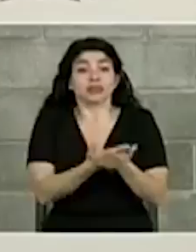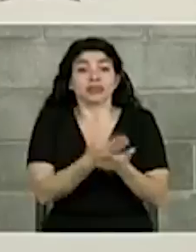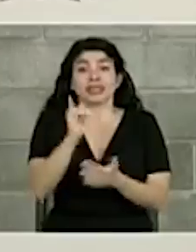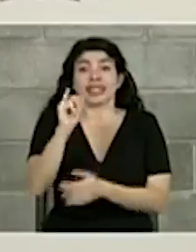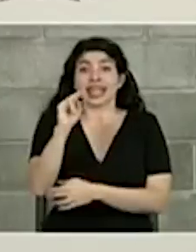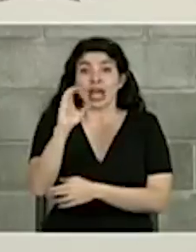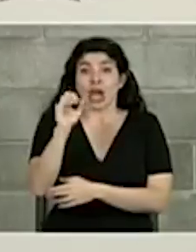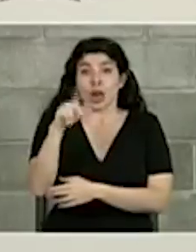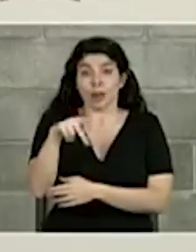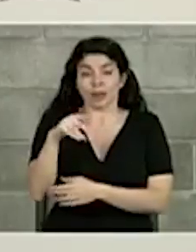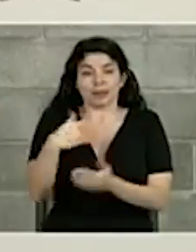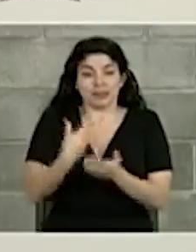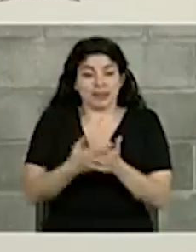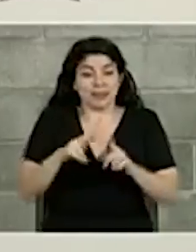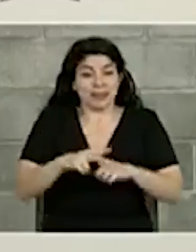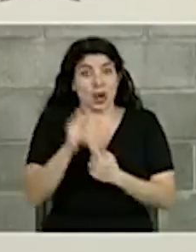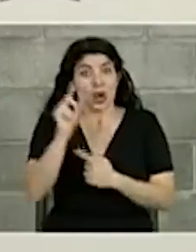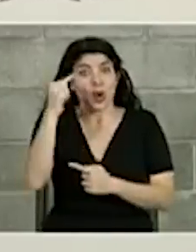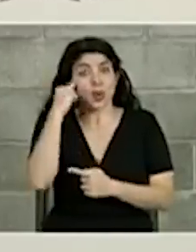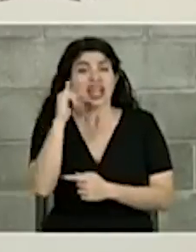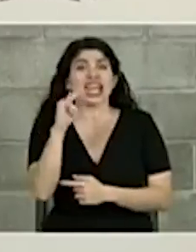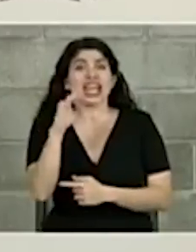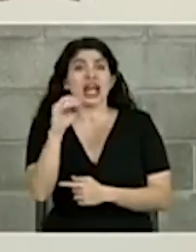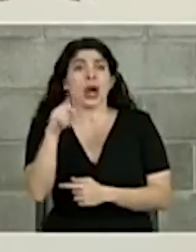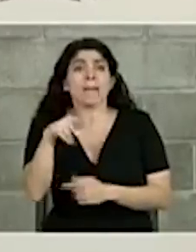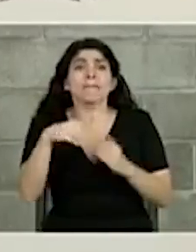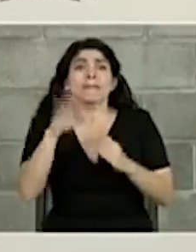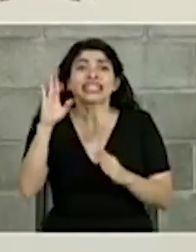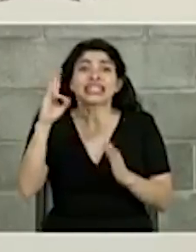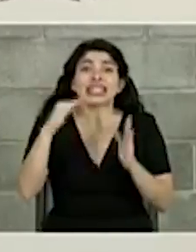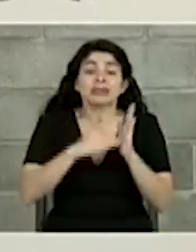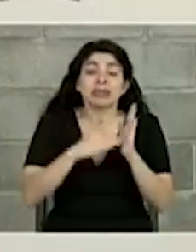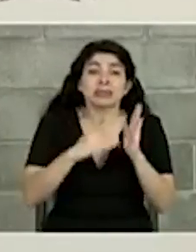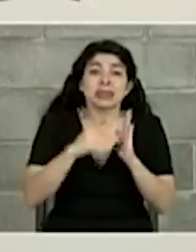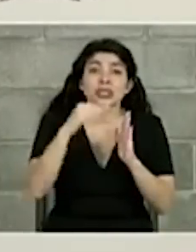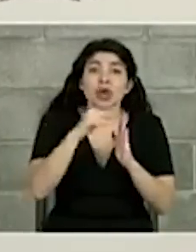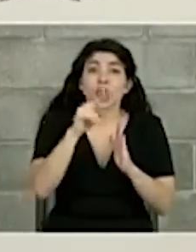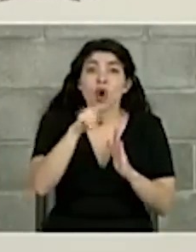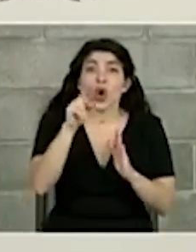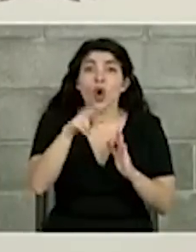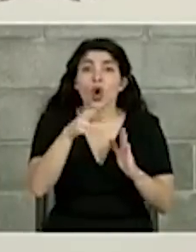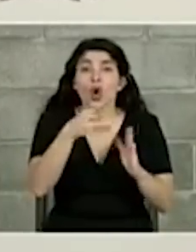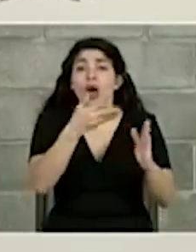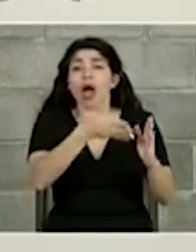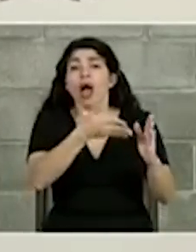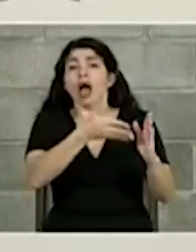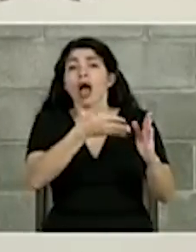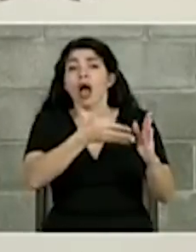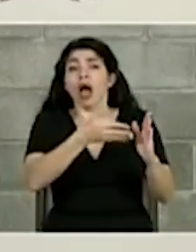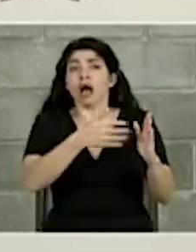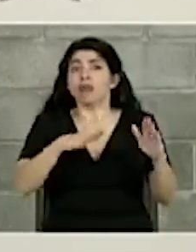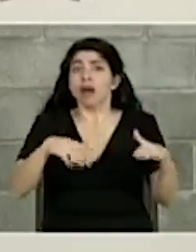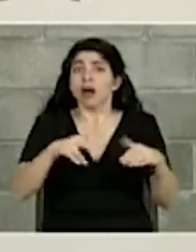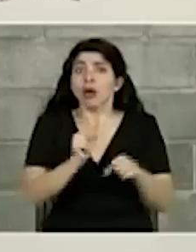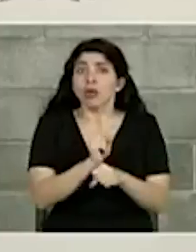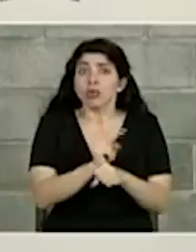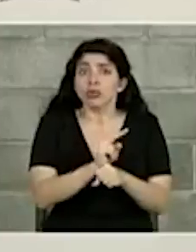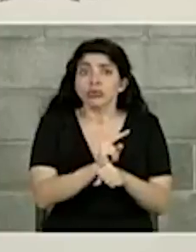o al gobierno, INCOP tenía más de 7 mil millones de colones en Superávit, no comprometidos.